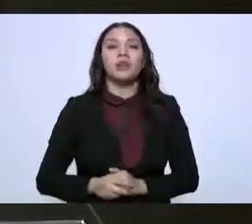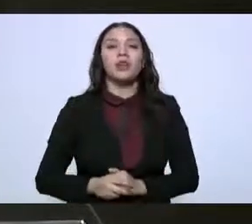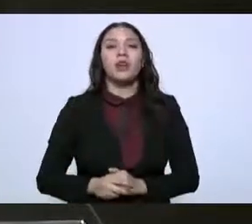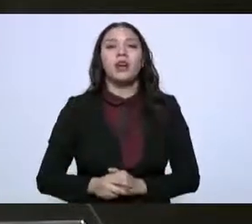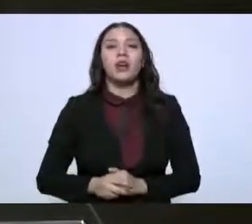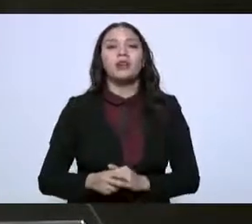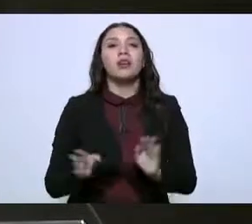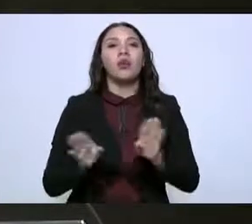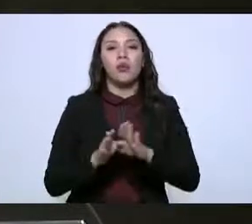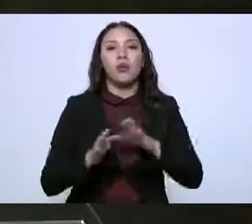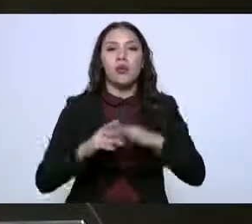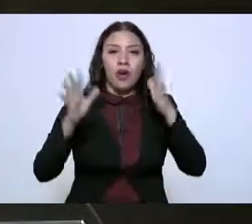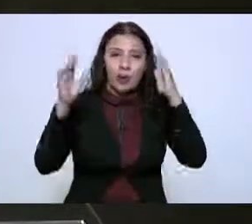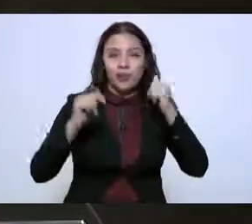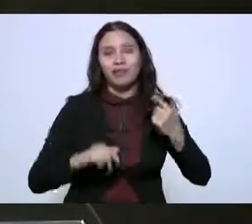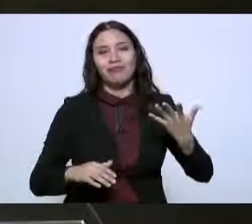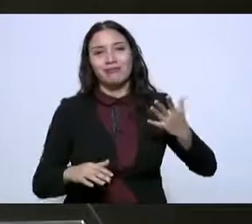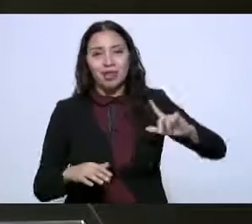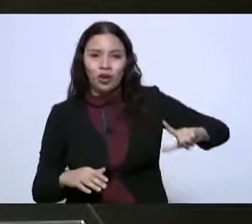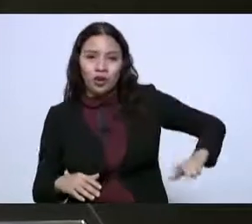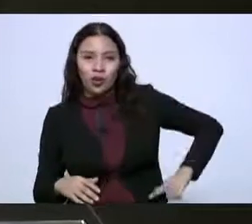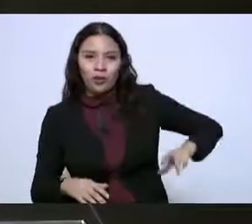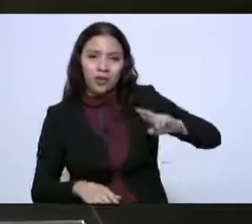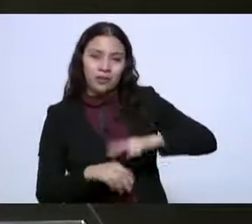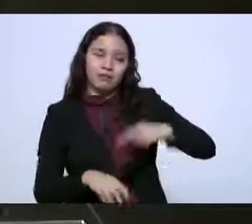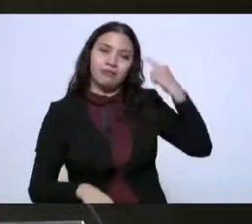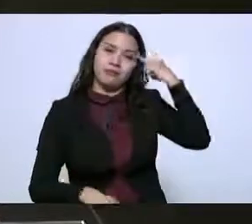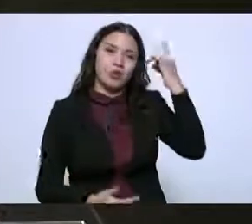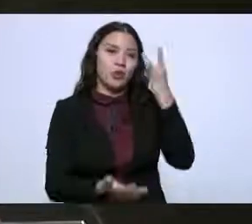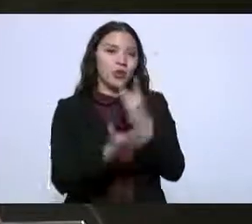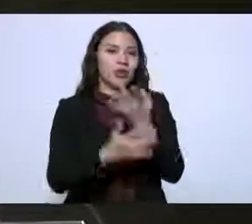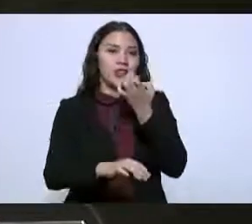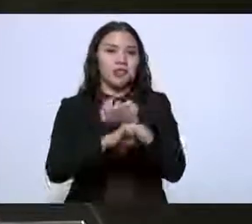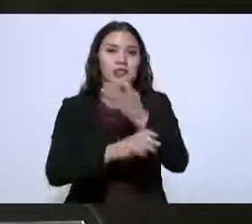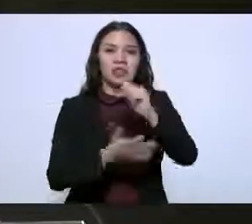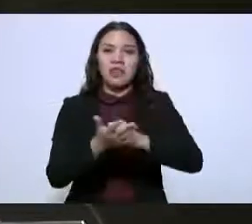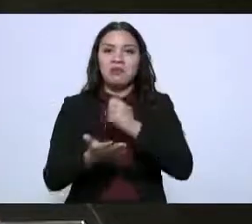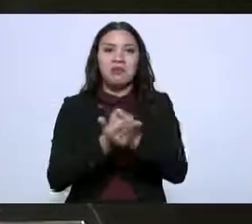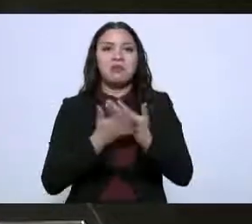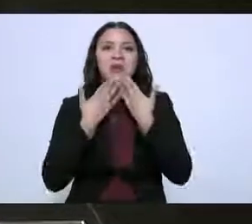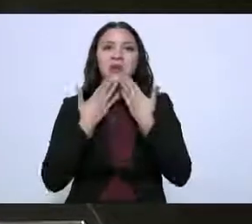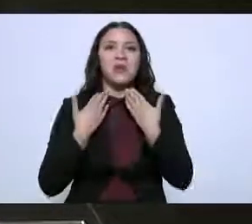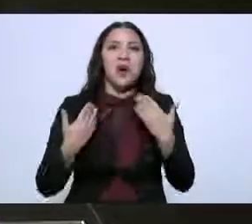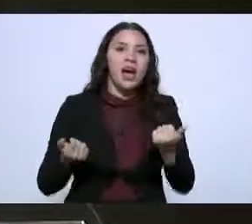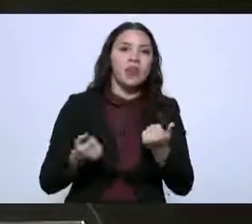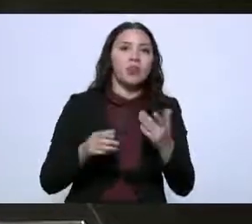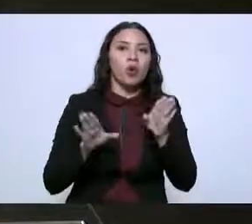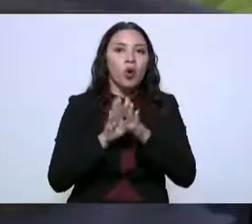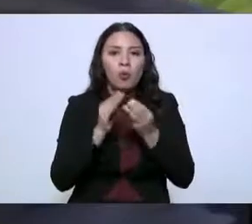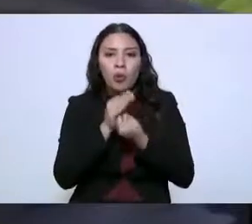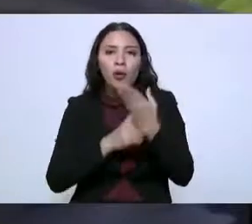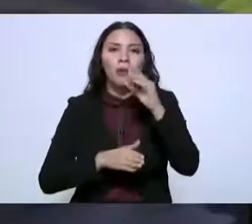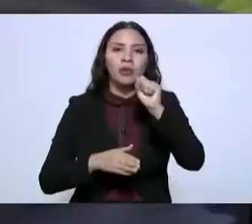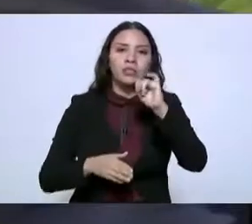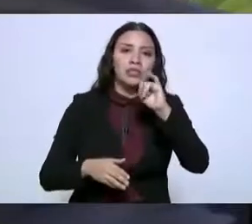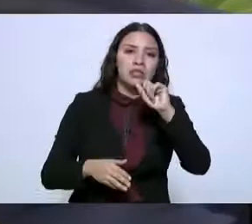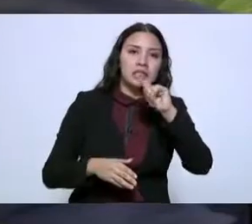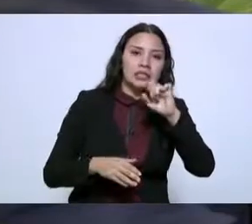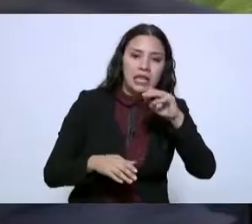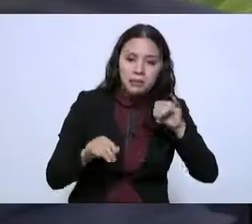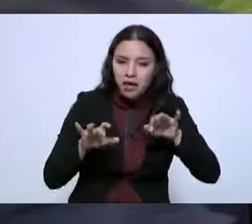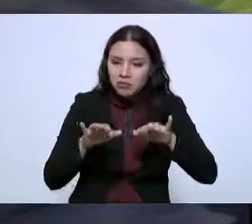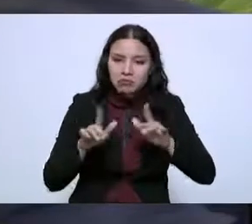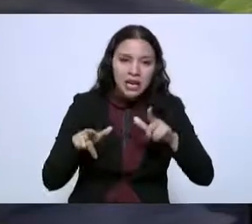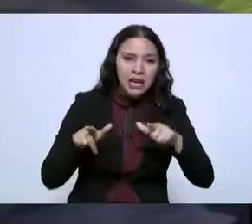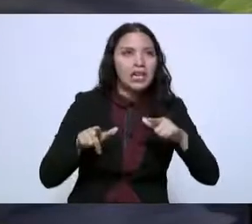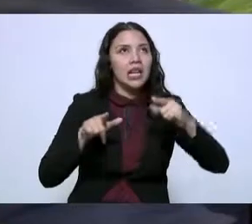por acuerdo del gobernador era el único estado donde no estaban rastreadas en nuestro sistema nuevo que se inició de sistema